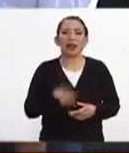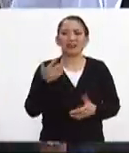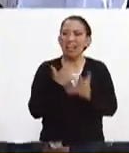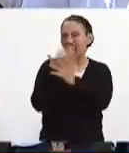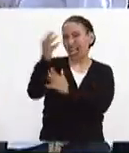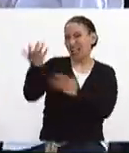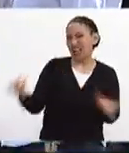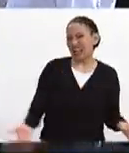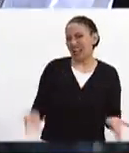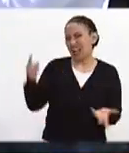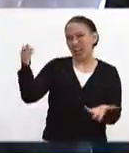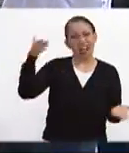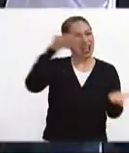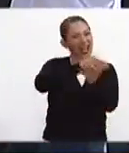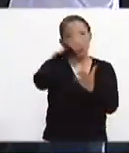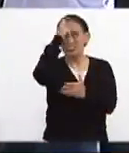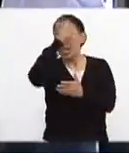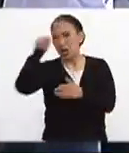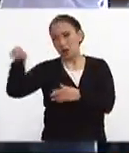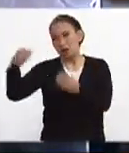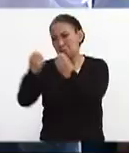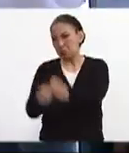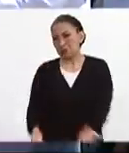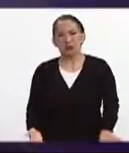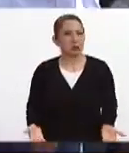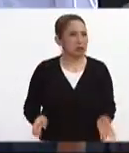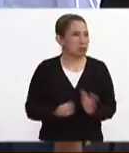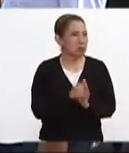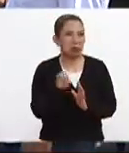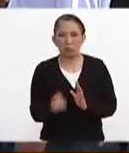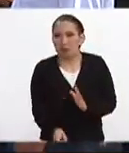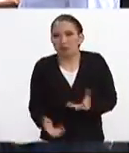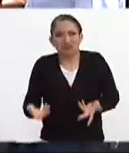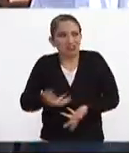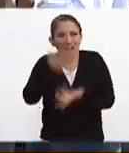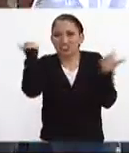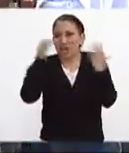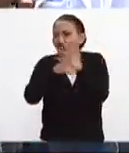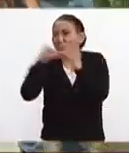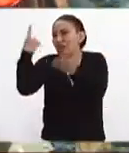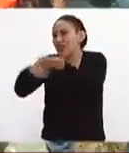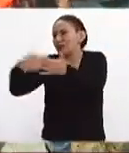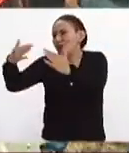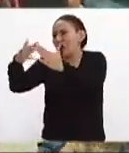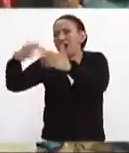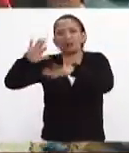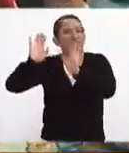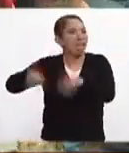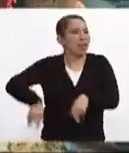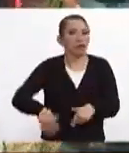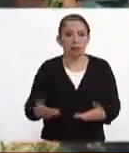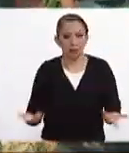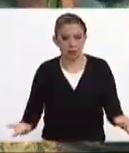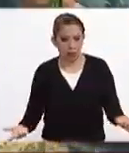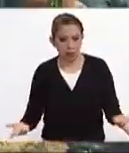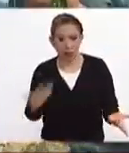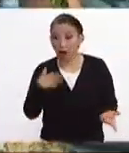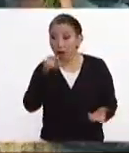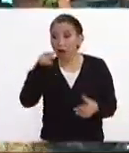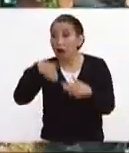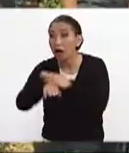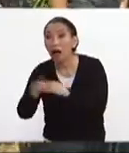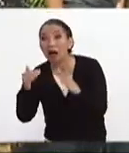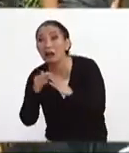exagerado este ir a un terapeuta porque perdí este yo que sé algunas cosas en mi casa o de plano ya no pude